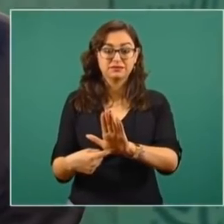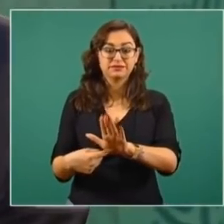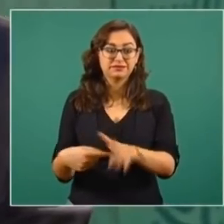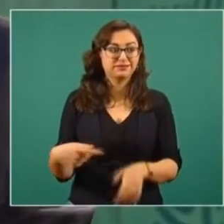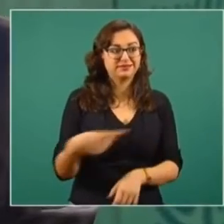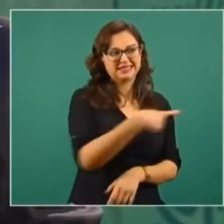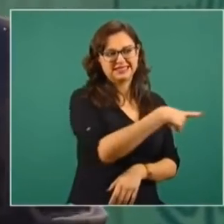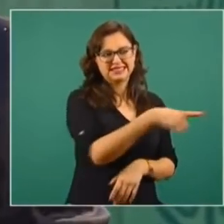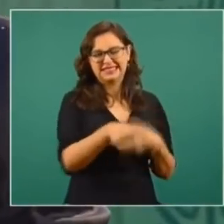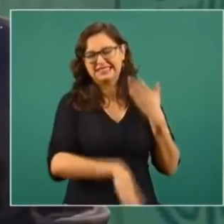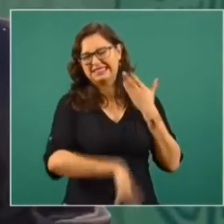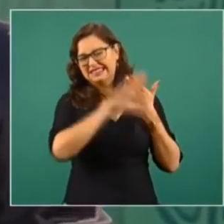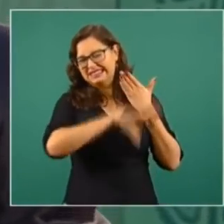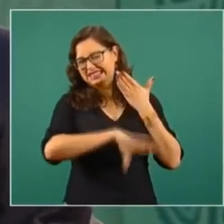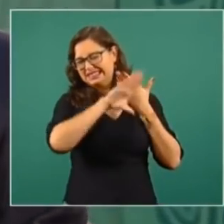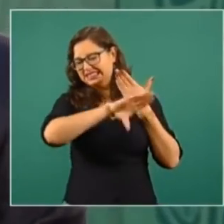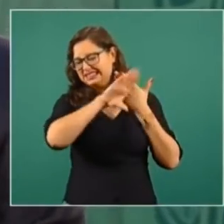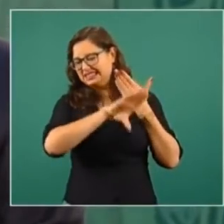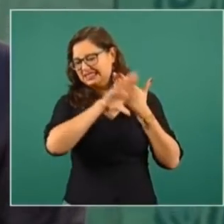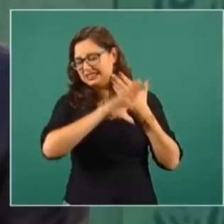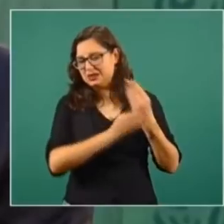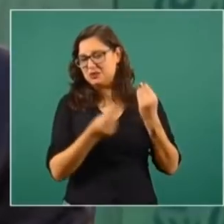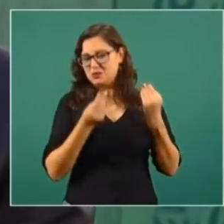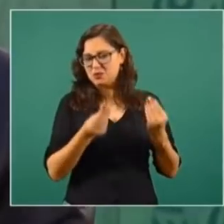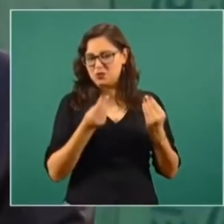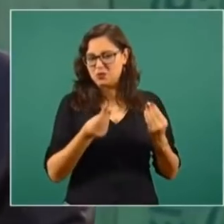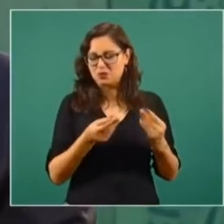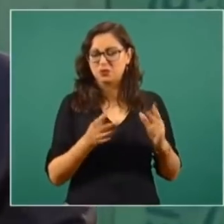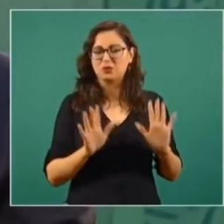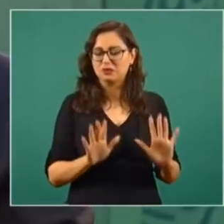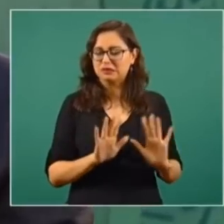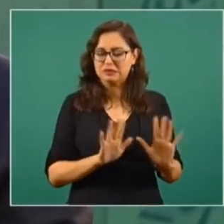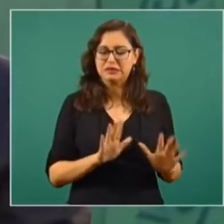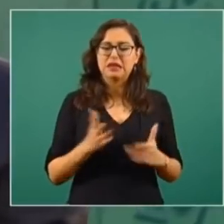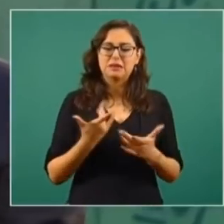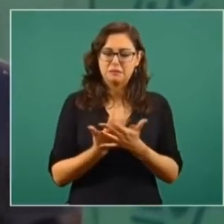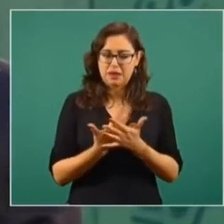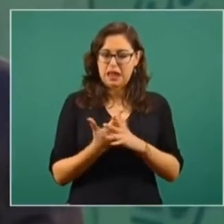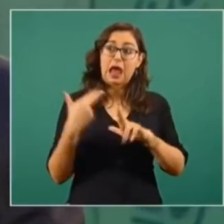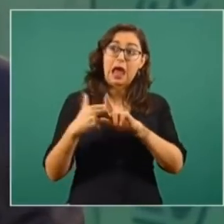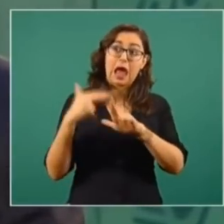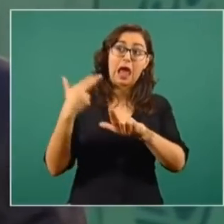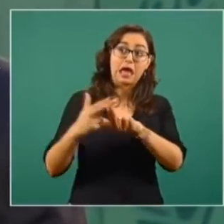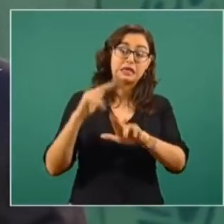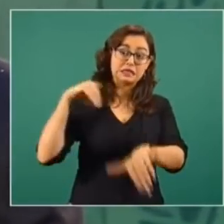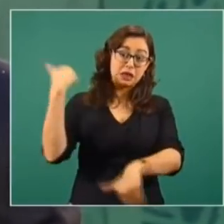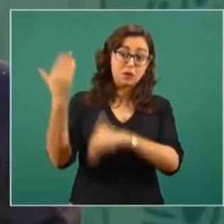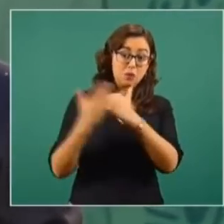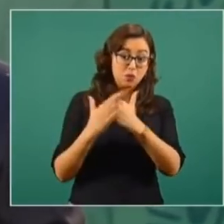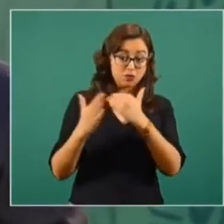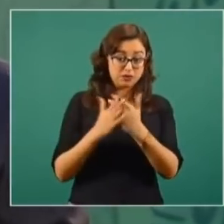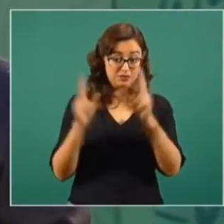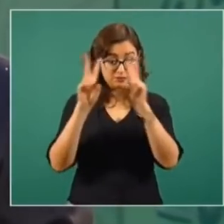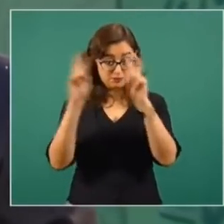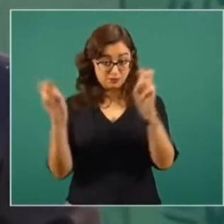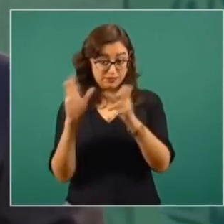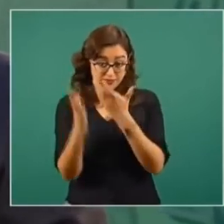atacando mucho cuando yo plantee lo que se tiene ya